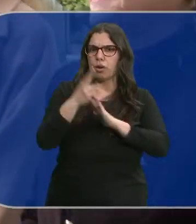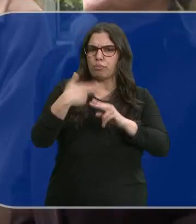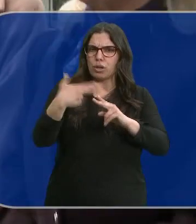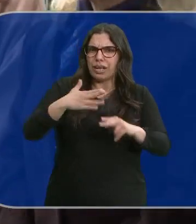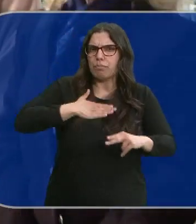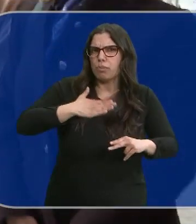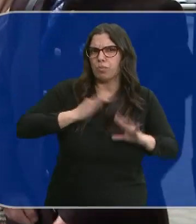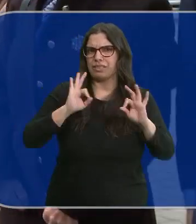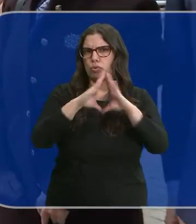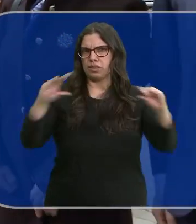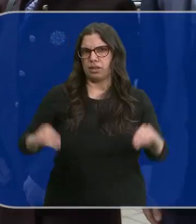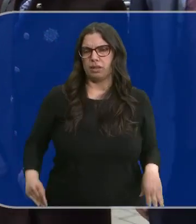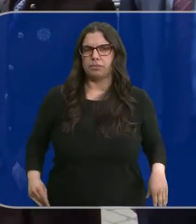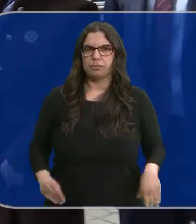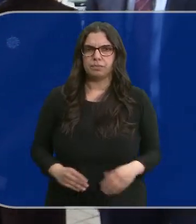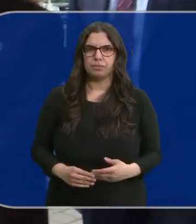políticas de universidades.